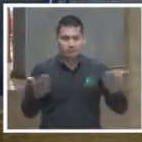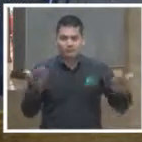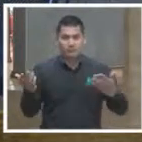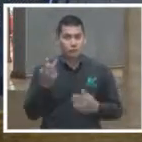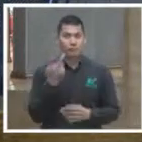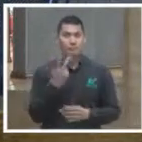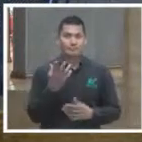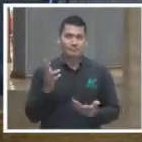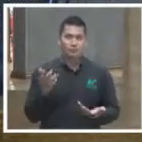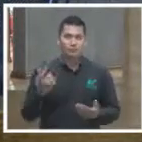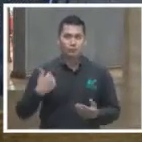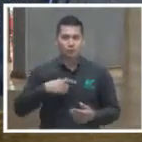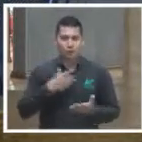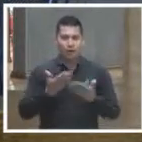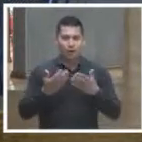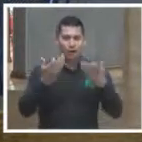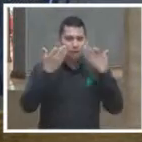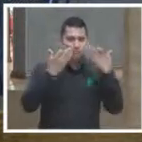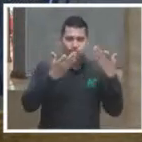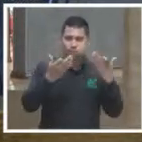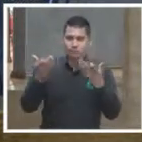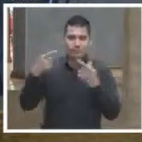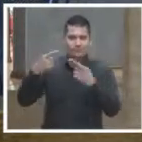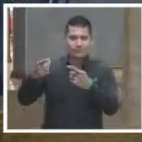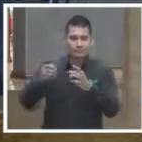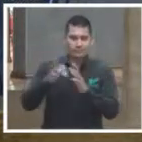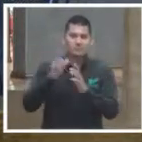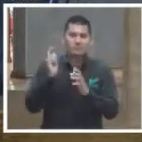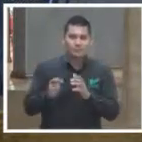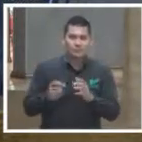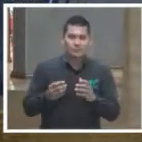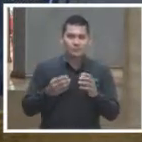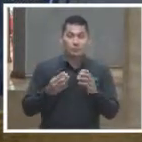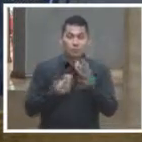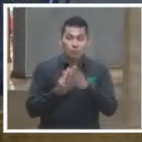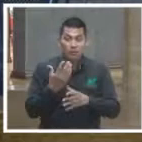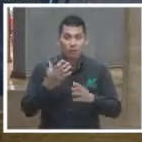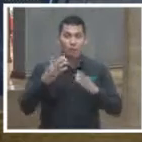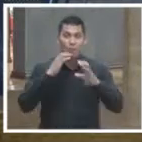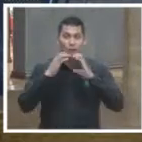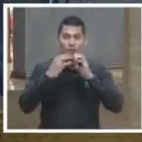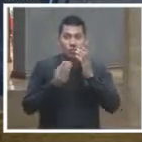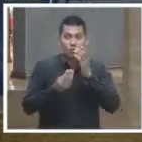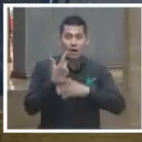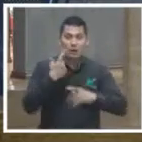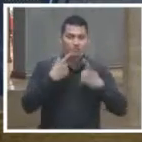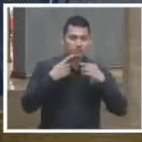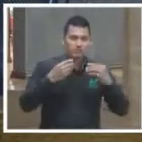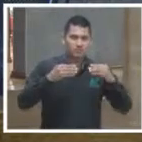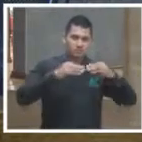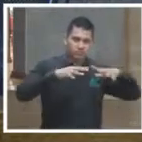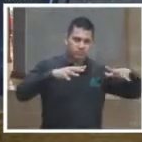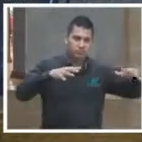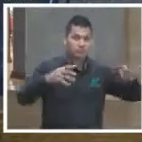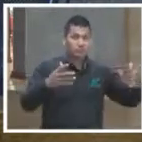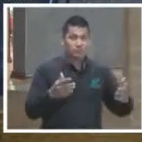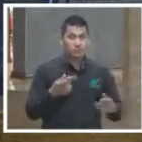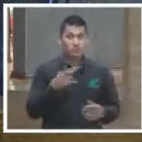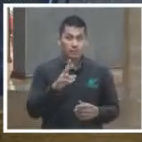Lo que hoy estamos viendo que está sucediendo, son medios masivos de comunicación que están sumidos en una gran crisis,